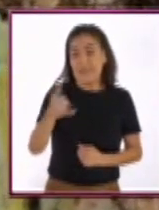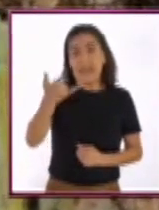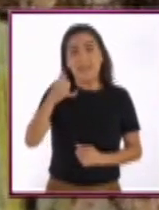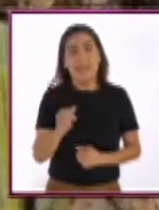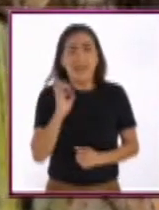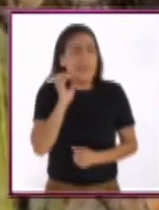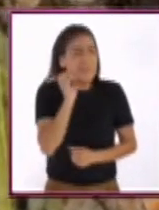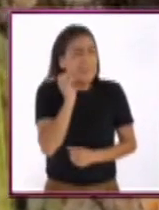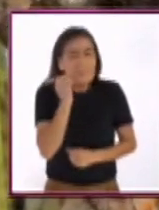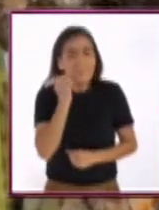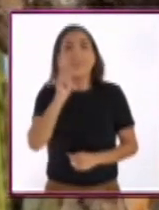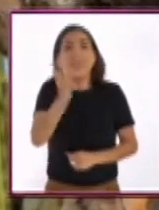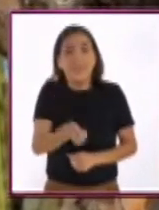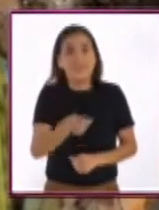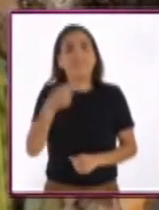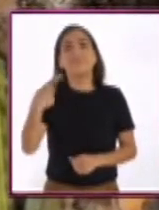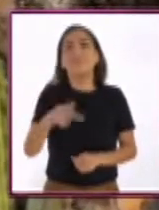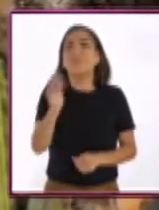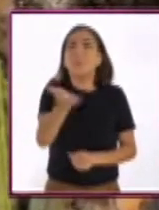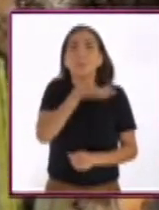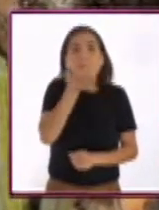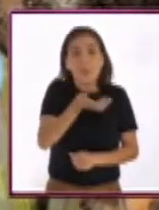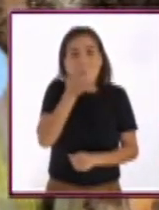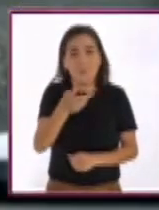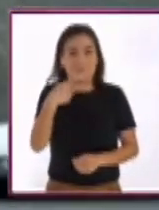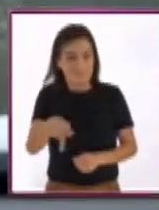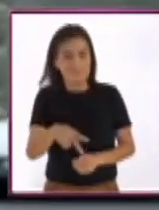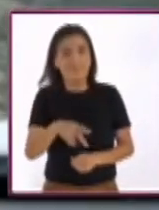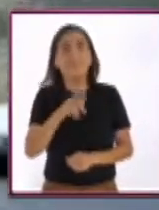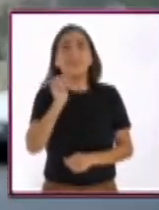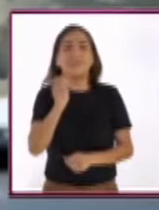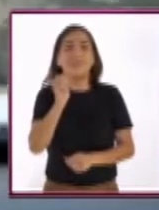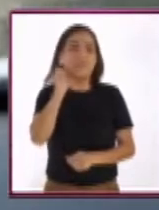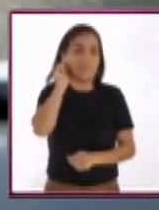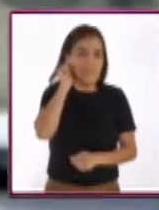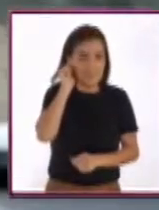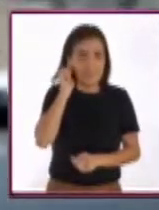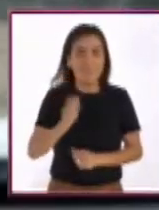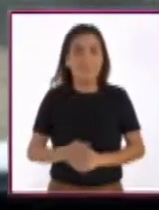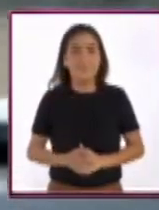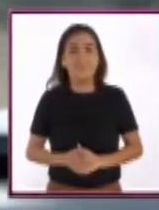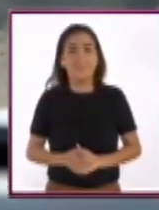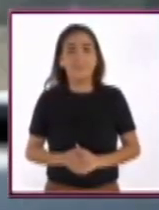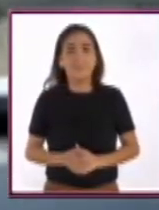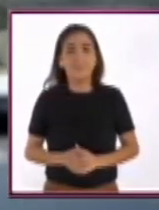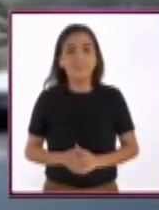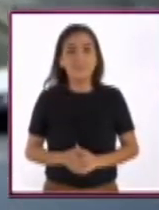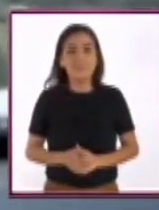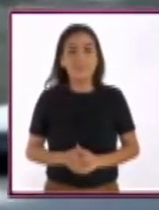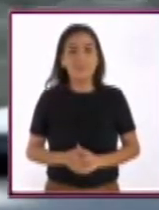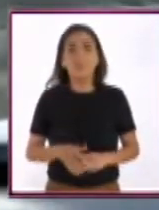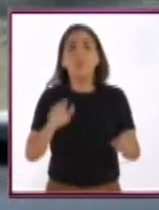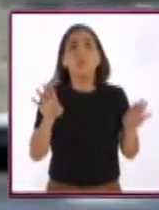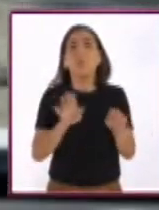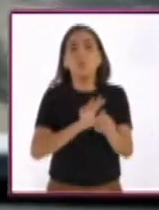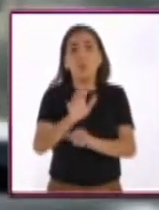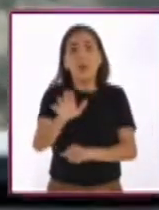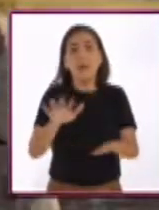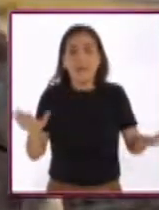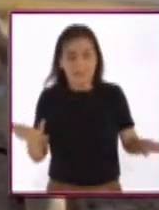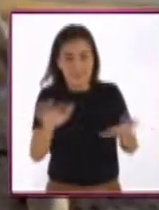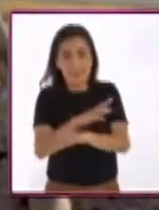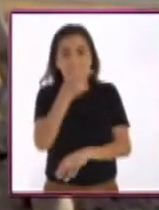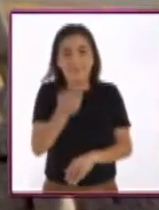y la pitaya agria, que es una planta específicamente de Baja California. Uno de los